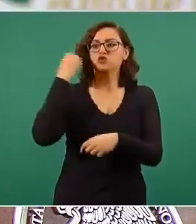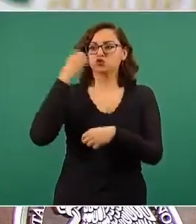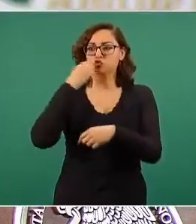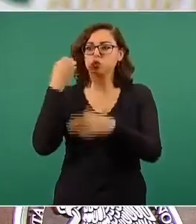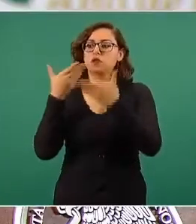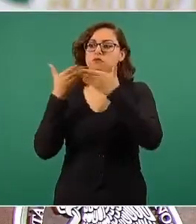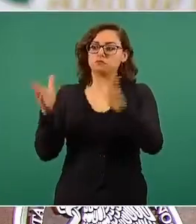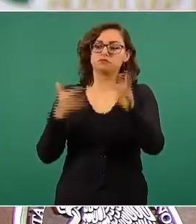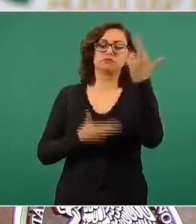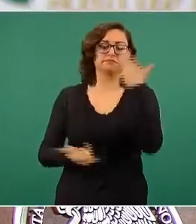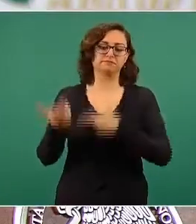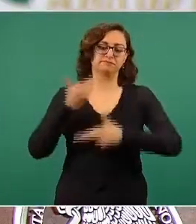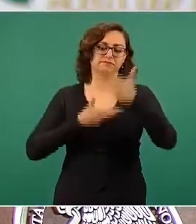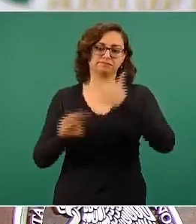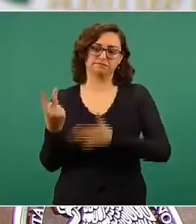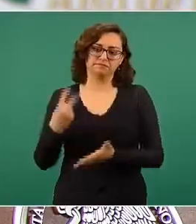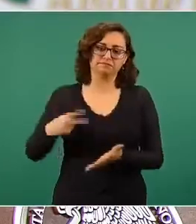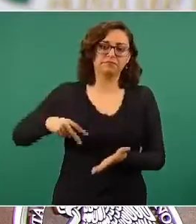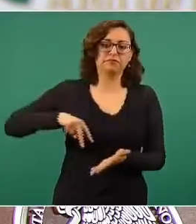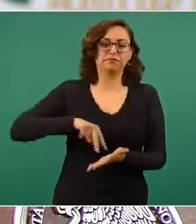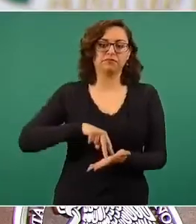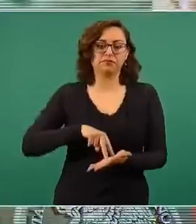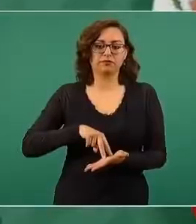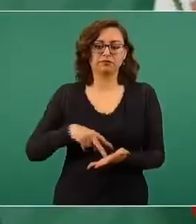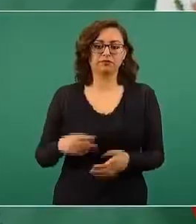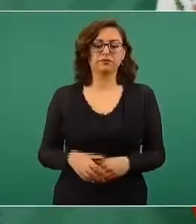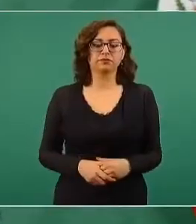clases presenciales.